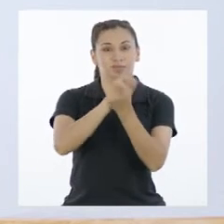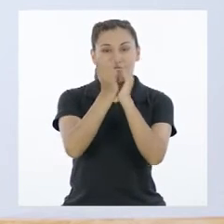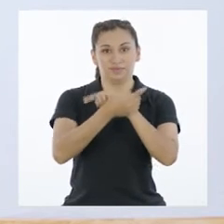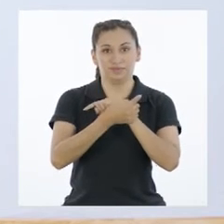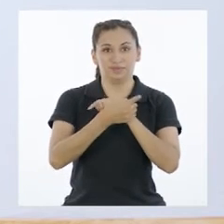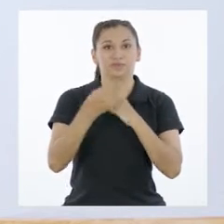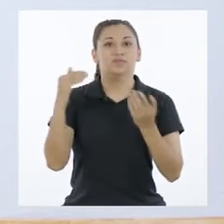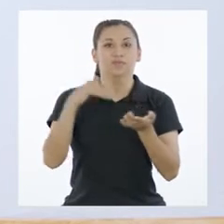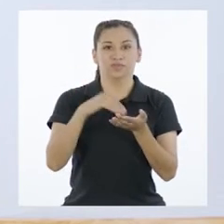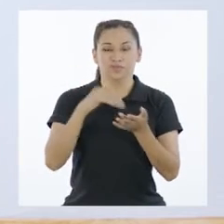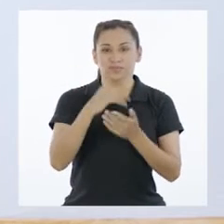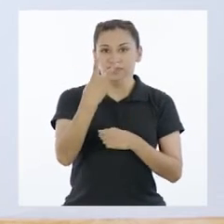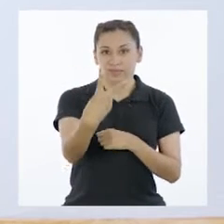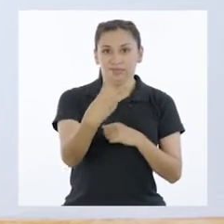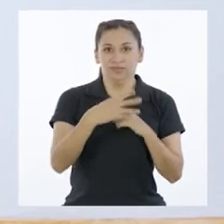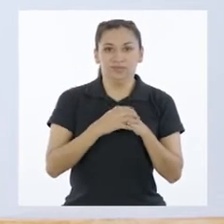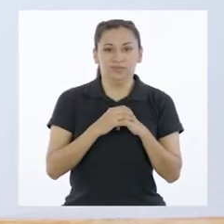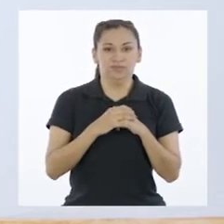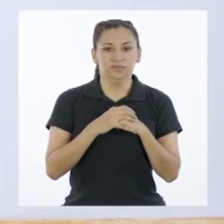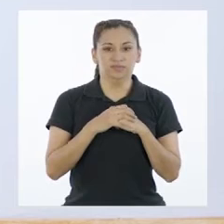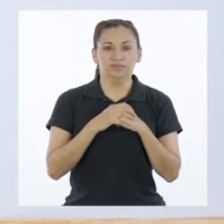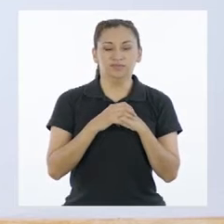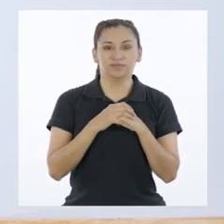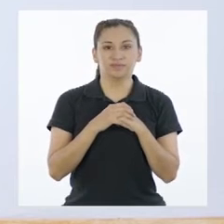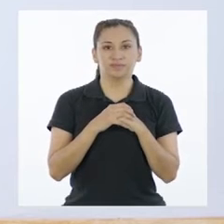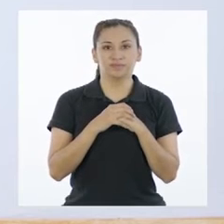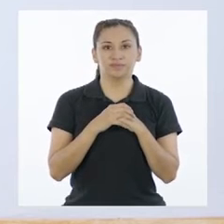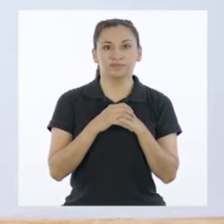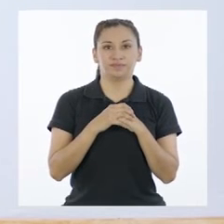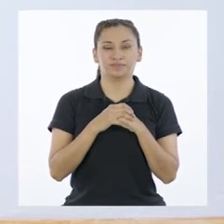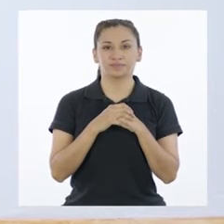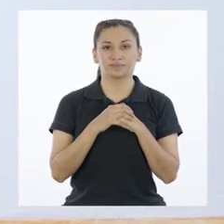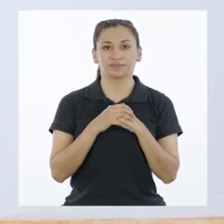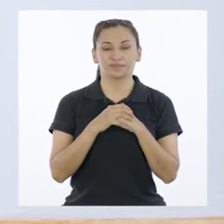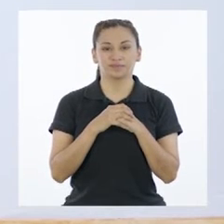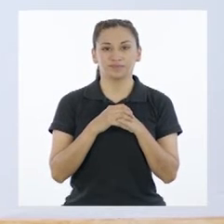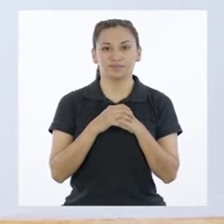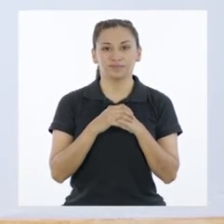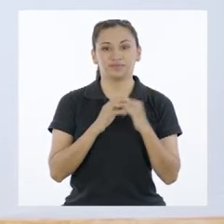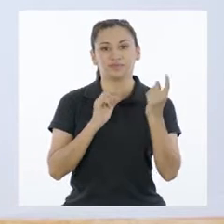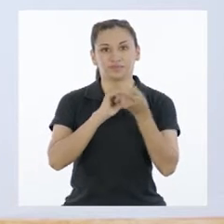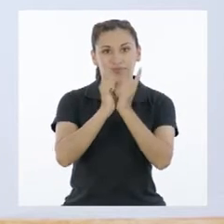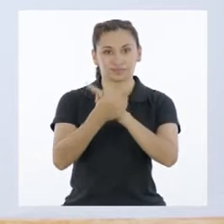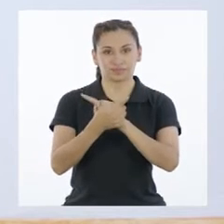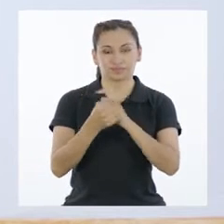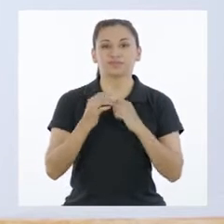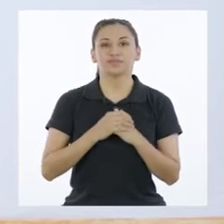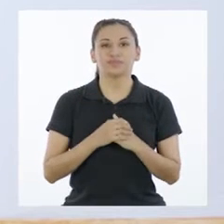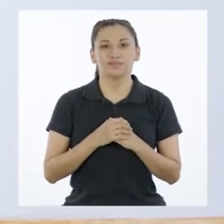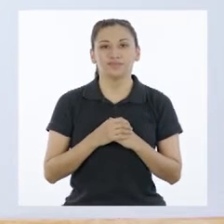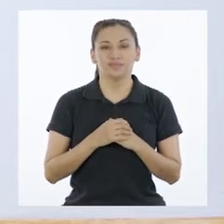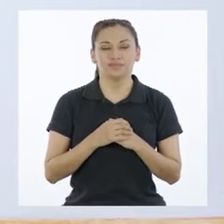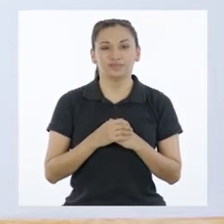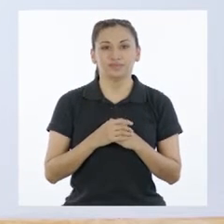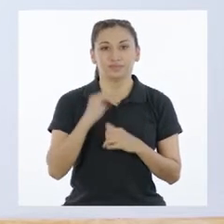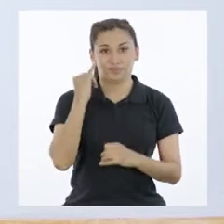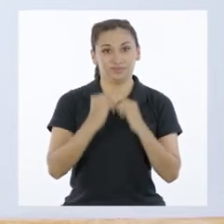Vamos a repetirlo dos veces más. Y va. Eso es. Y al otro lado.